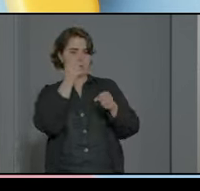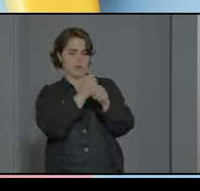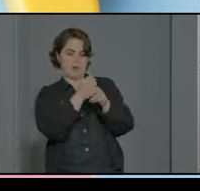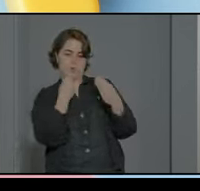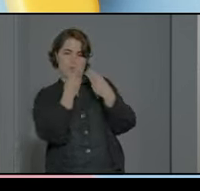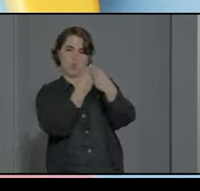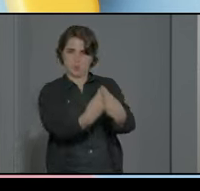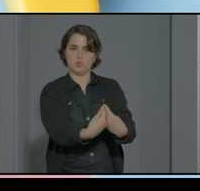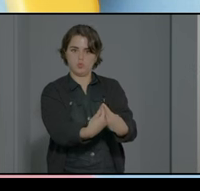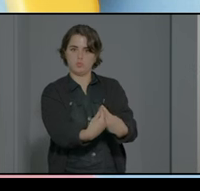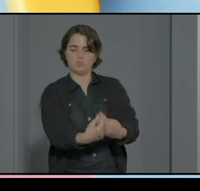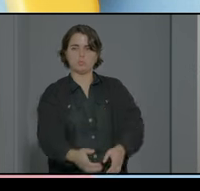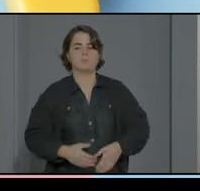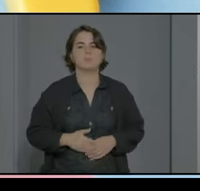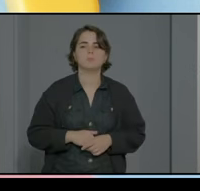con ellos